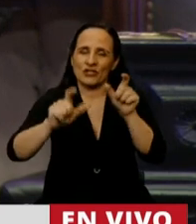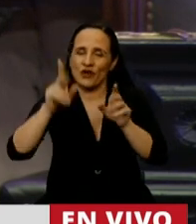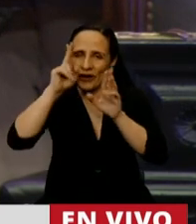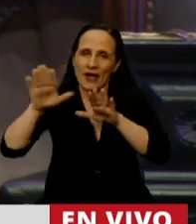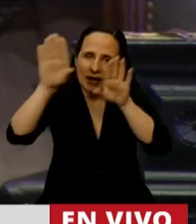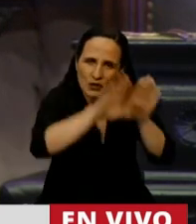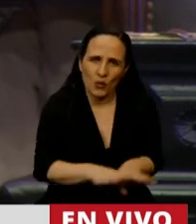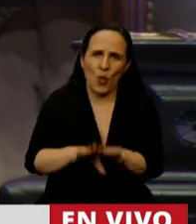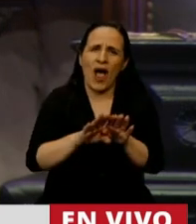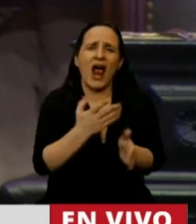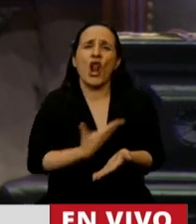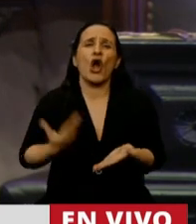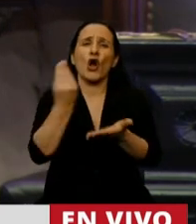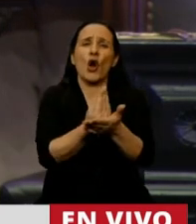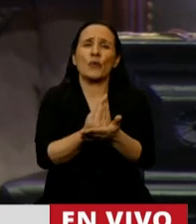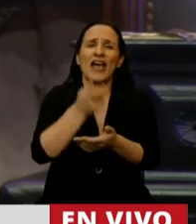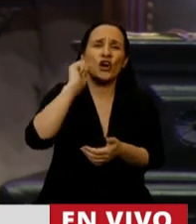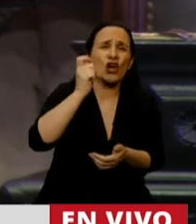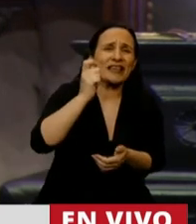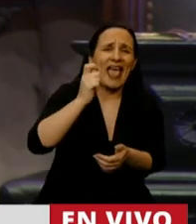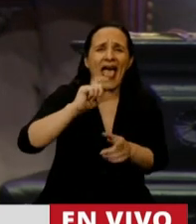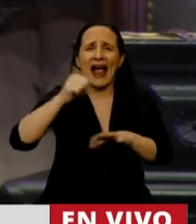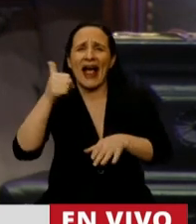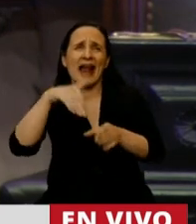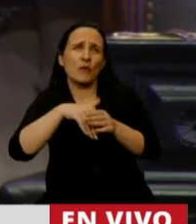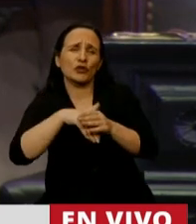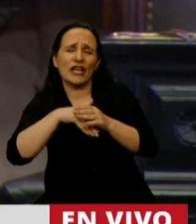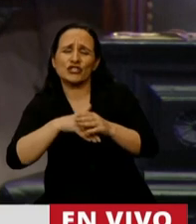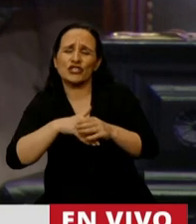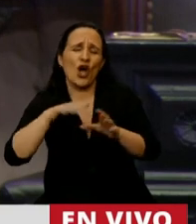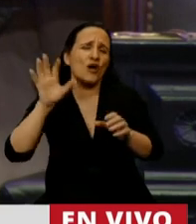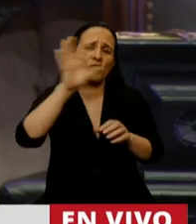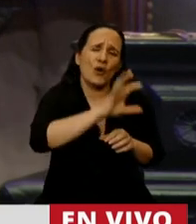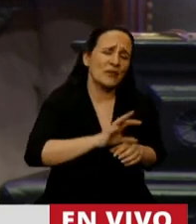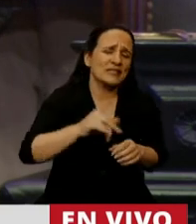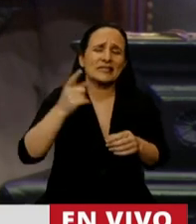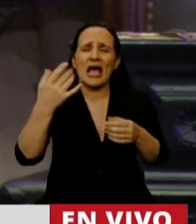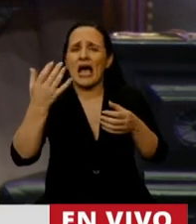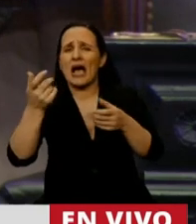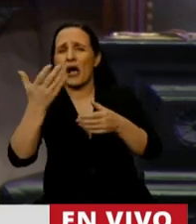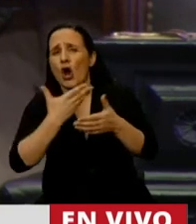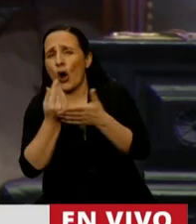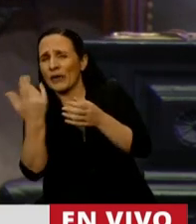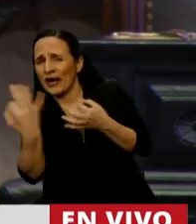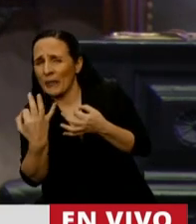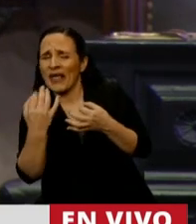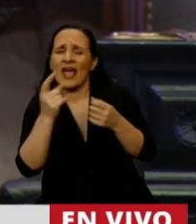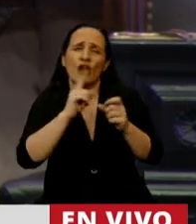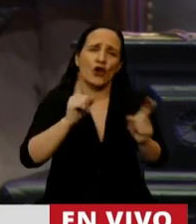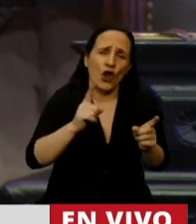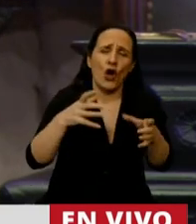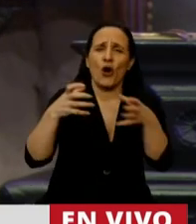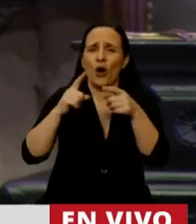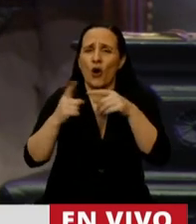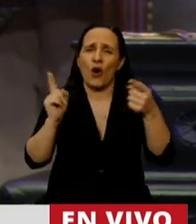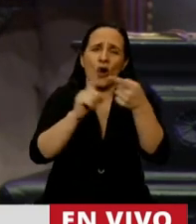que más allá del gobierno que le haya tocado en suerte o en elección a cada una de las provincias, buenos o malos, del mismo palo o del otro